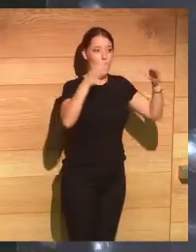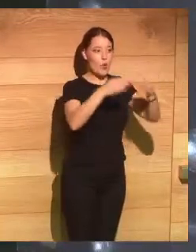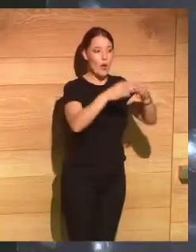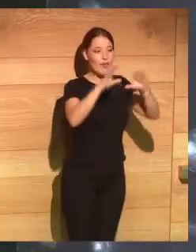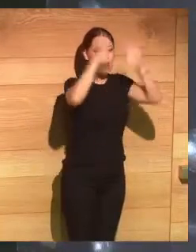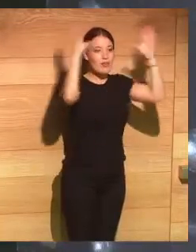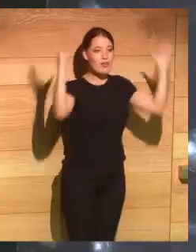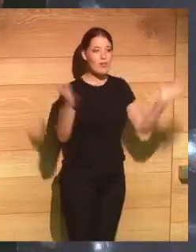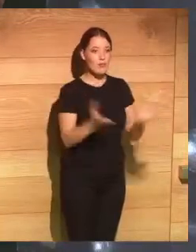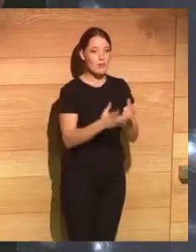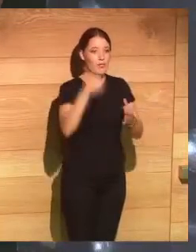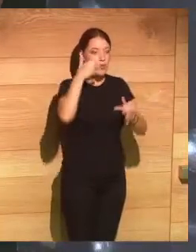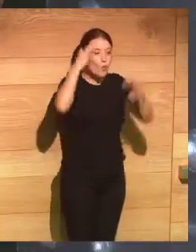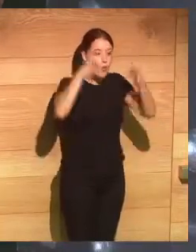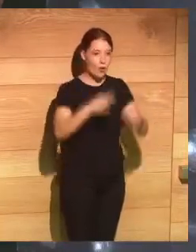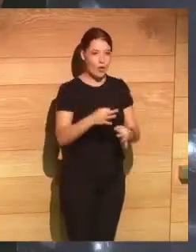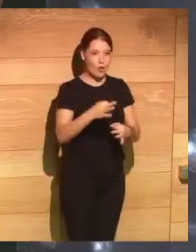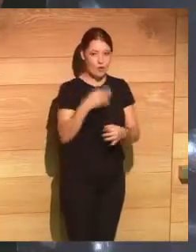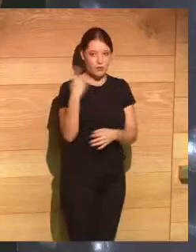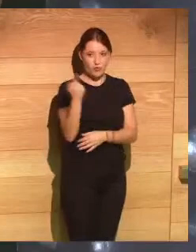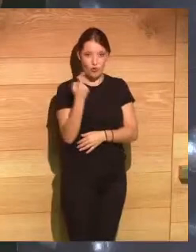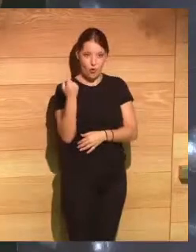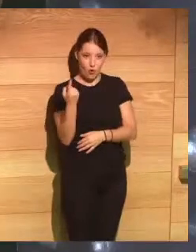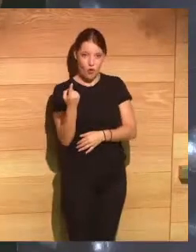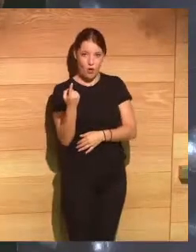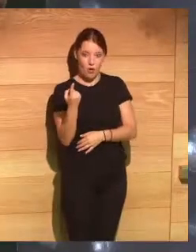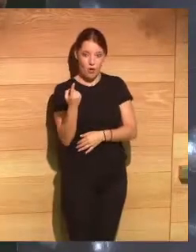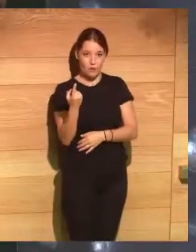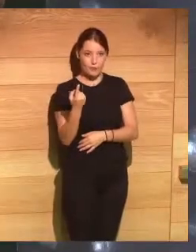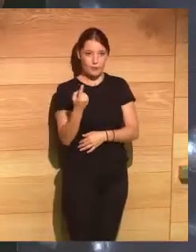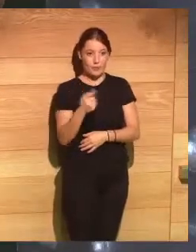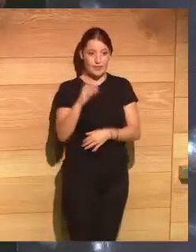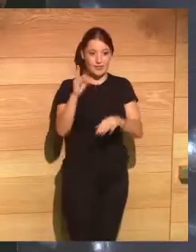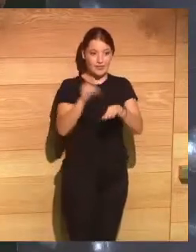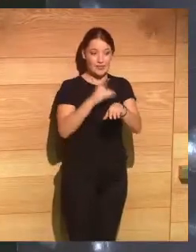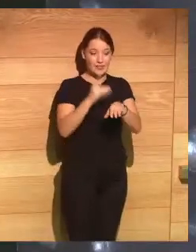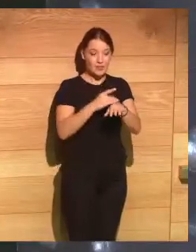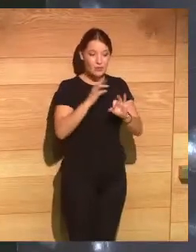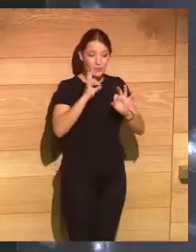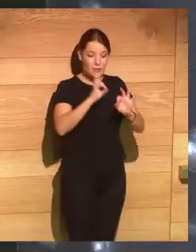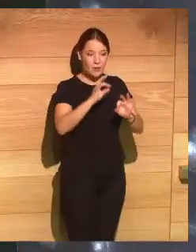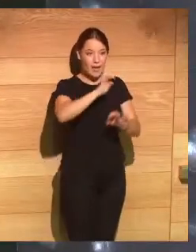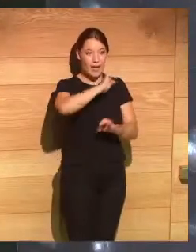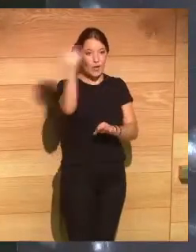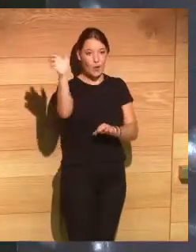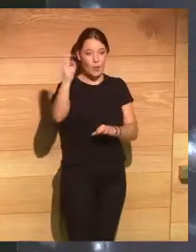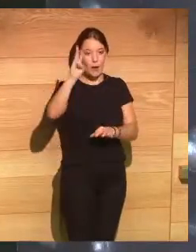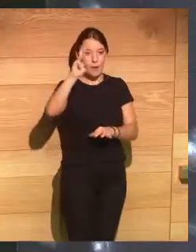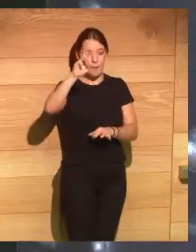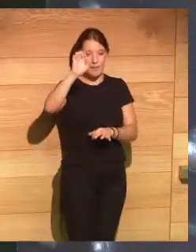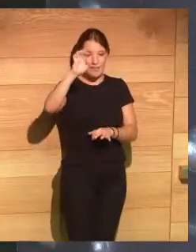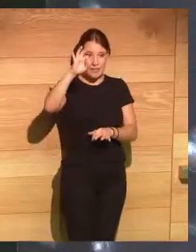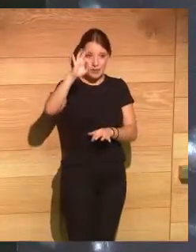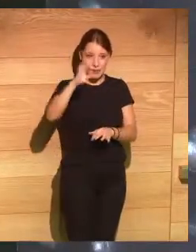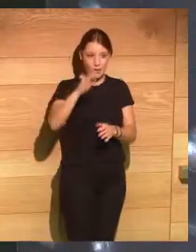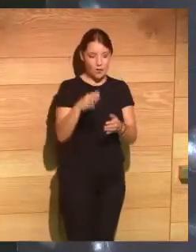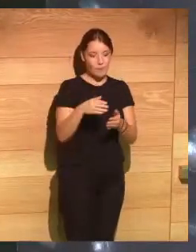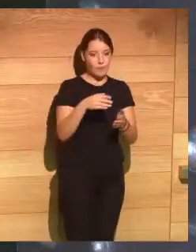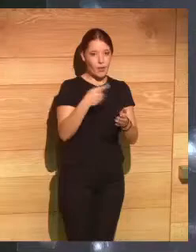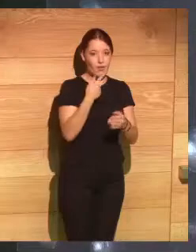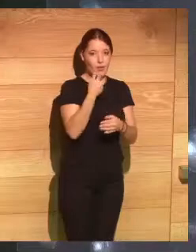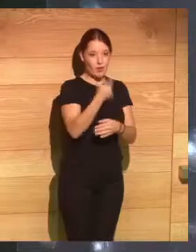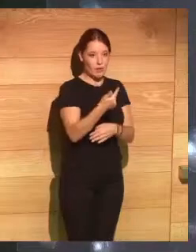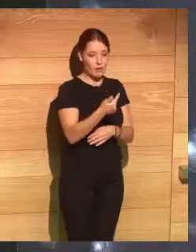ciberseguridad este es un dato de este trabajo de Russell and Reynolds que hoy publica Europa Press y que realmente a me ha